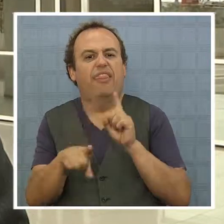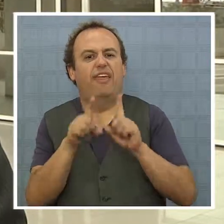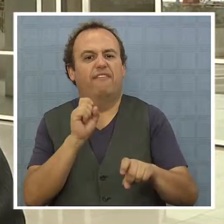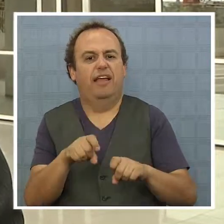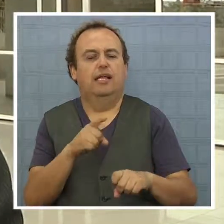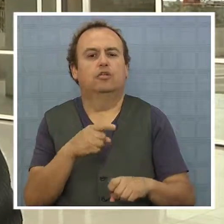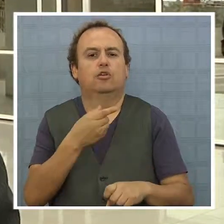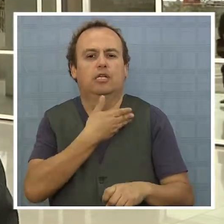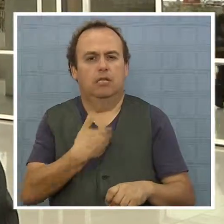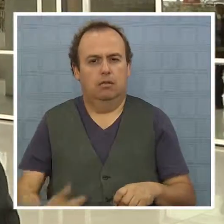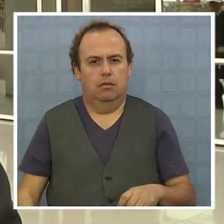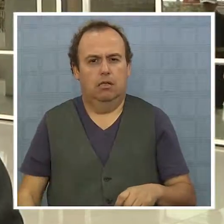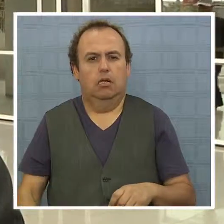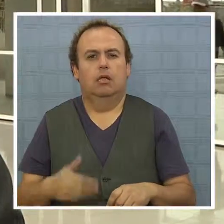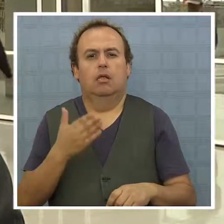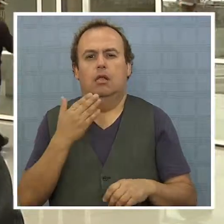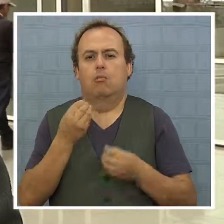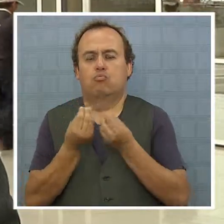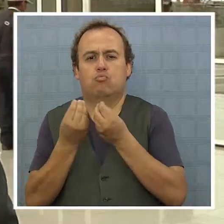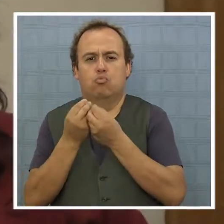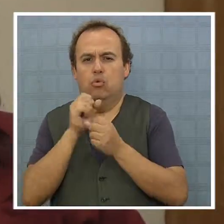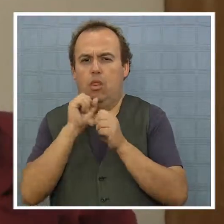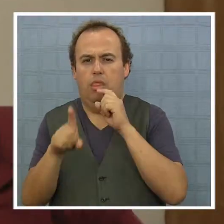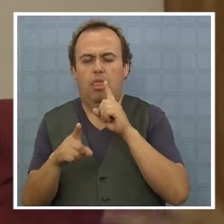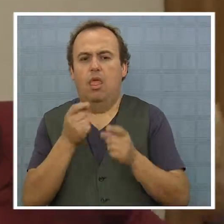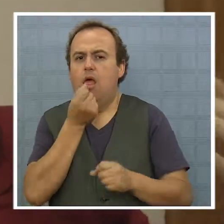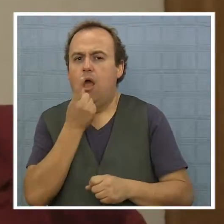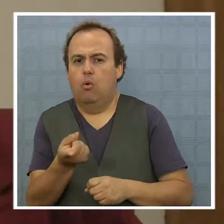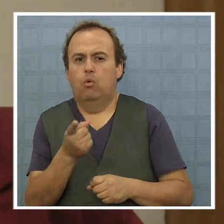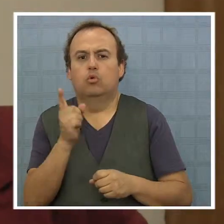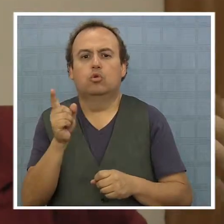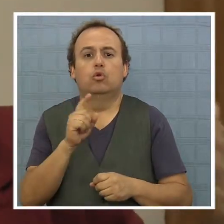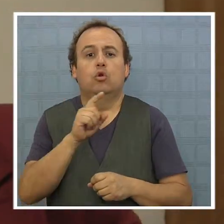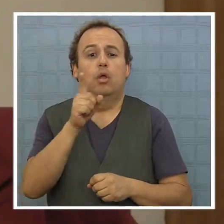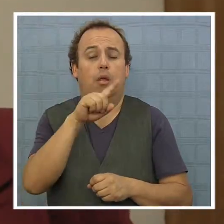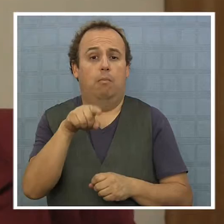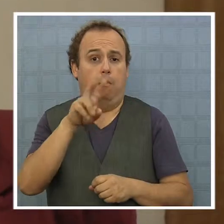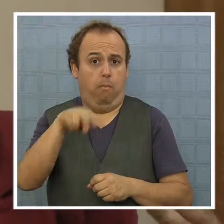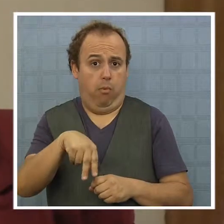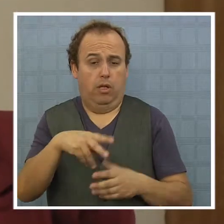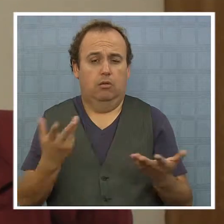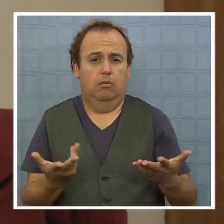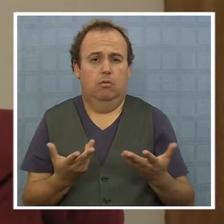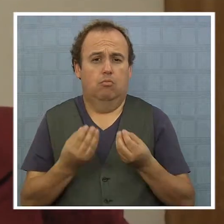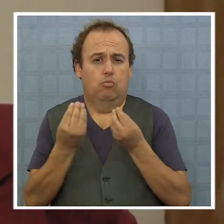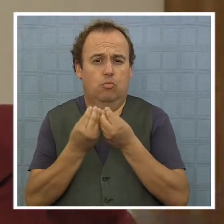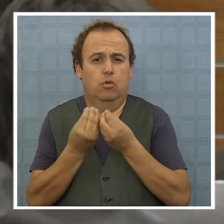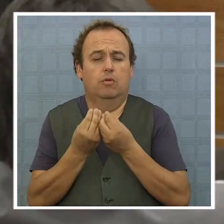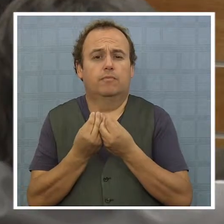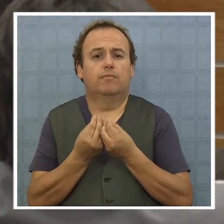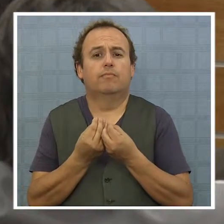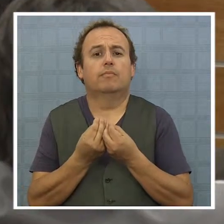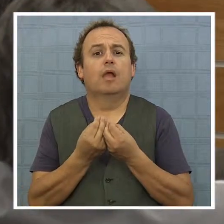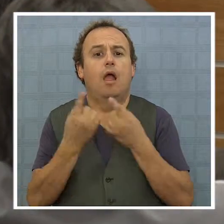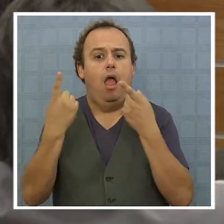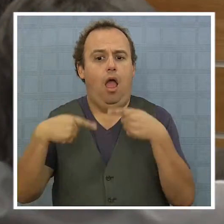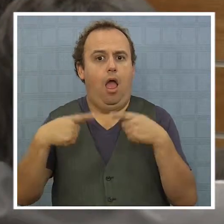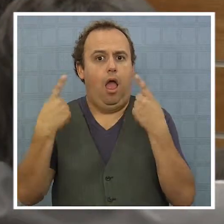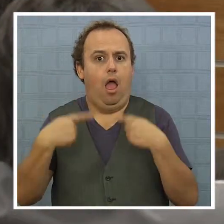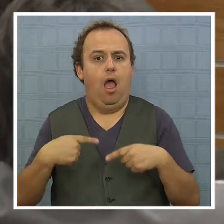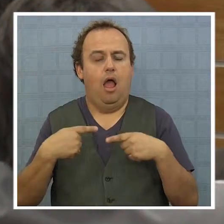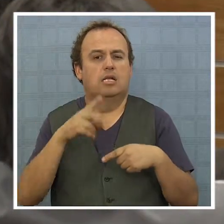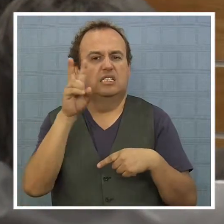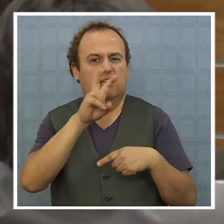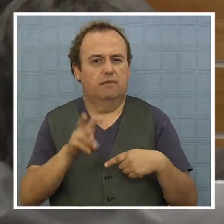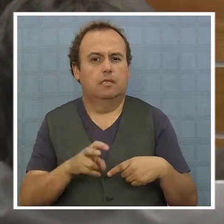del Estado, dedujo a acusación particular, asimismo lo hizo el Servicio de Impuestos Internos, además también lo hizo el Servicio Nacional de la